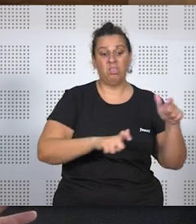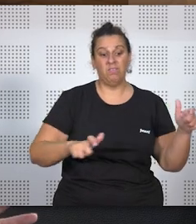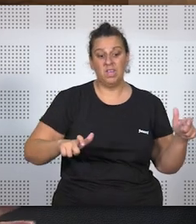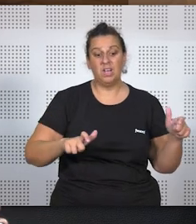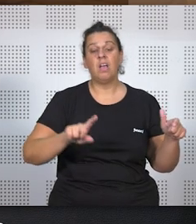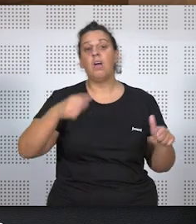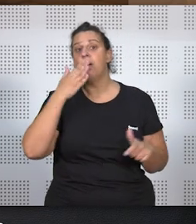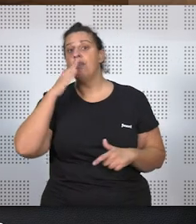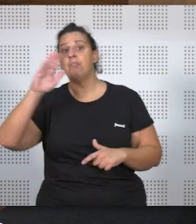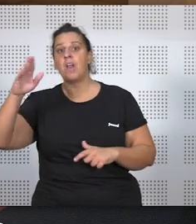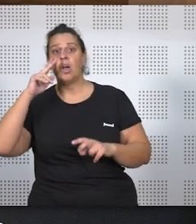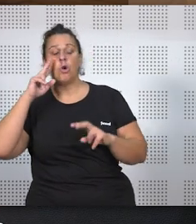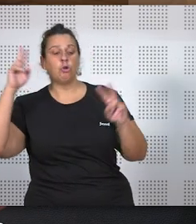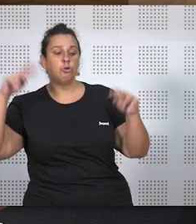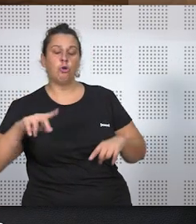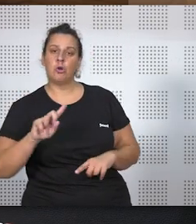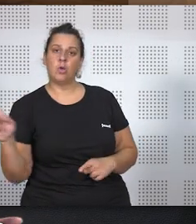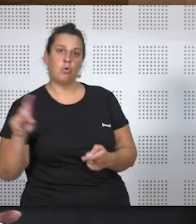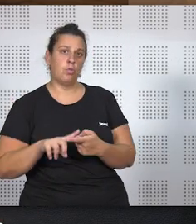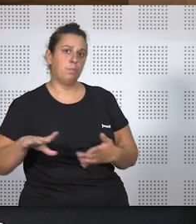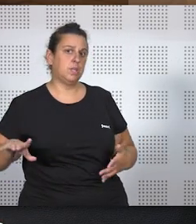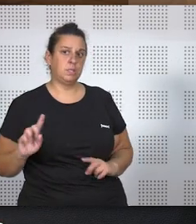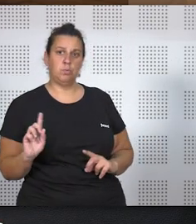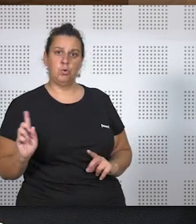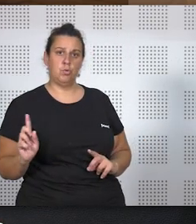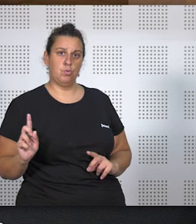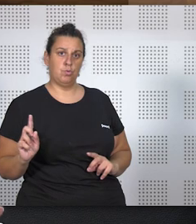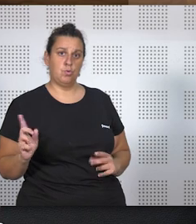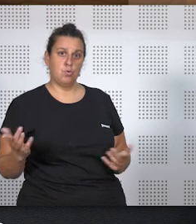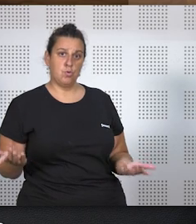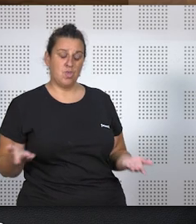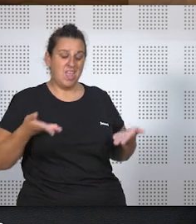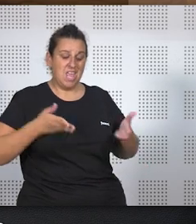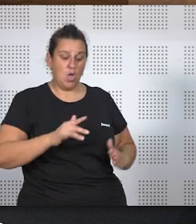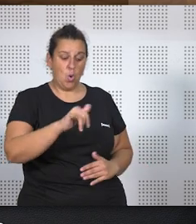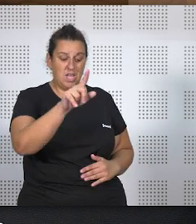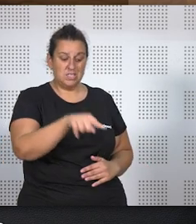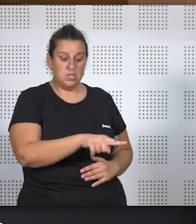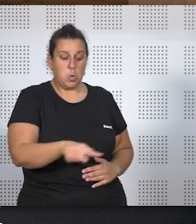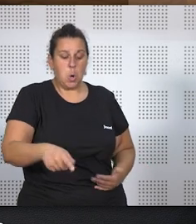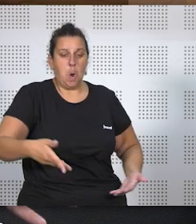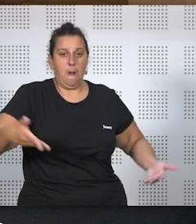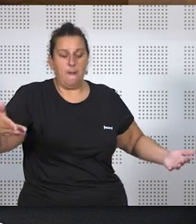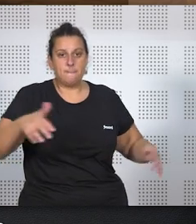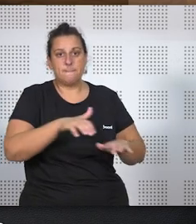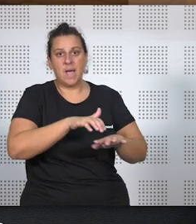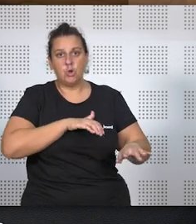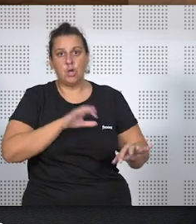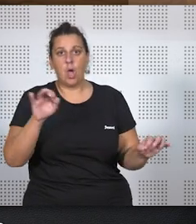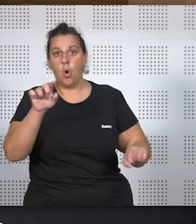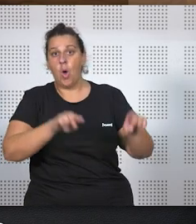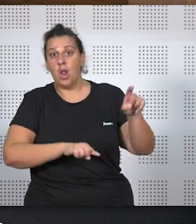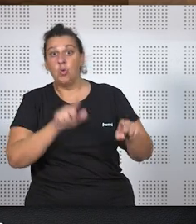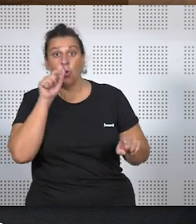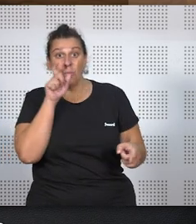se reconoce. Con lo que tengan hijos o no tengan hijos, la mayoría, o algunos de los hombres casados por